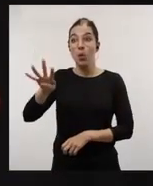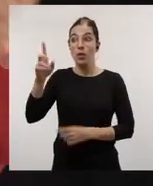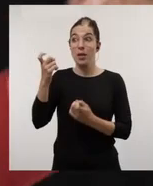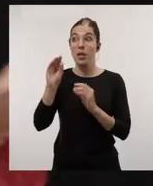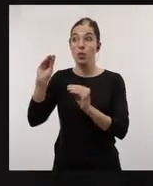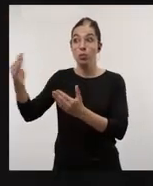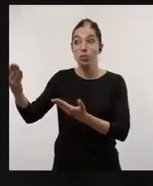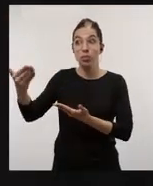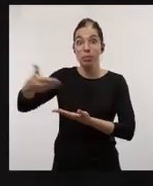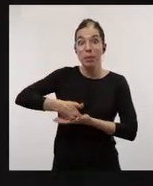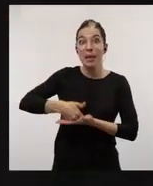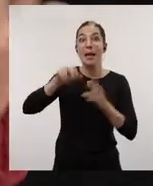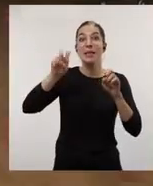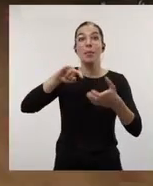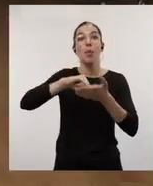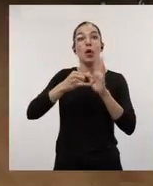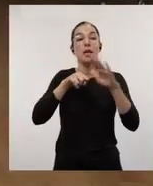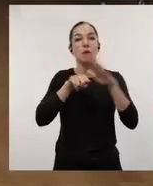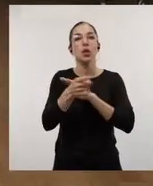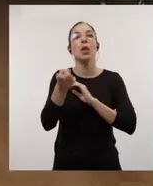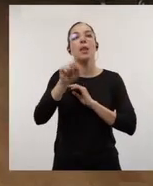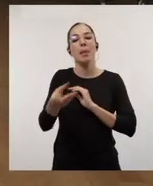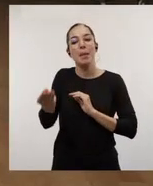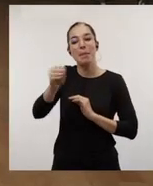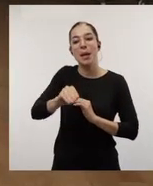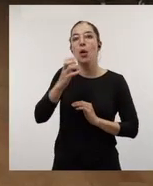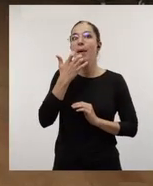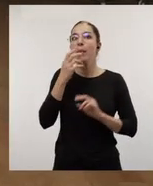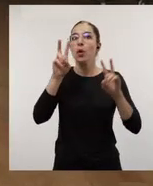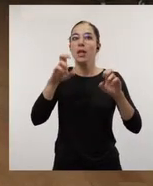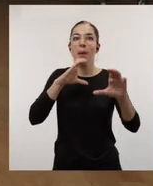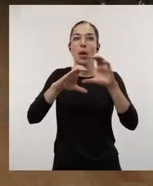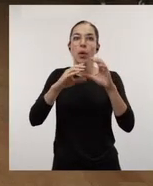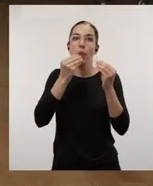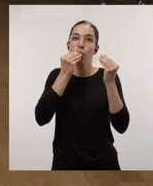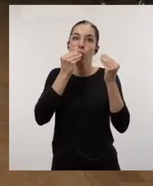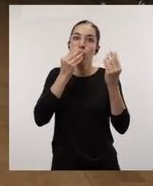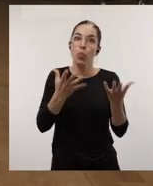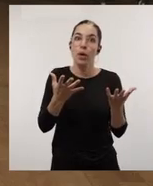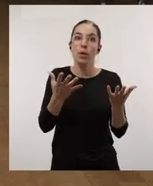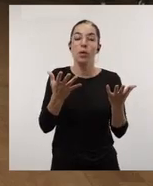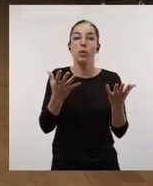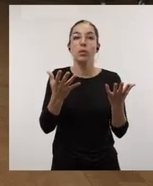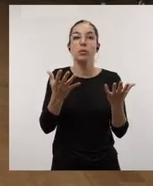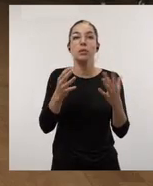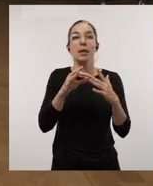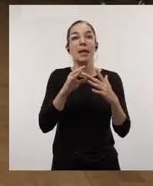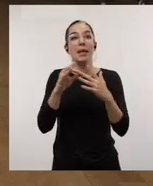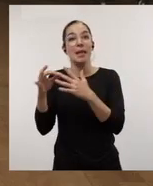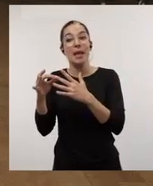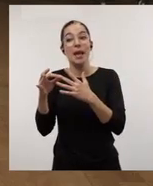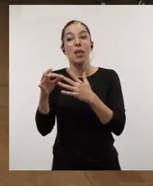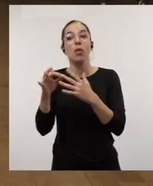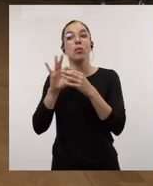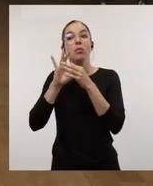investigador R4 Marcos sobre gestión de proyectos, también se va a incorporar. El tema de la comunicación, bueno, el